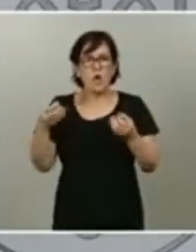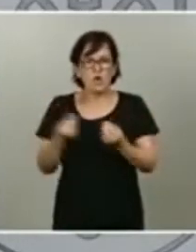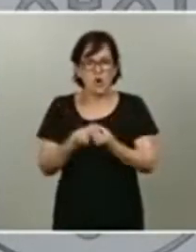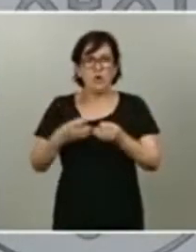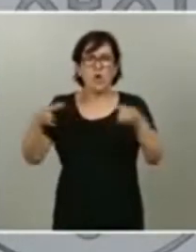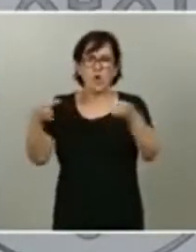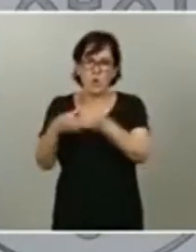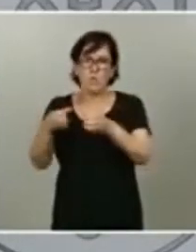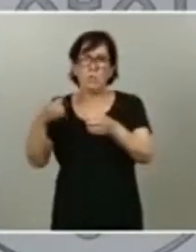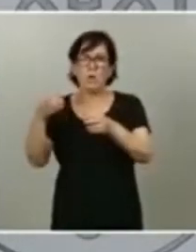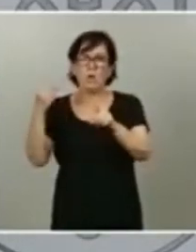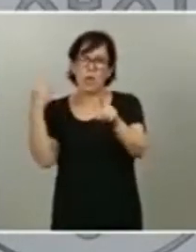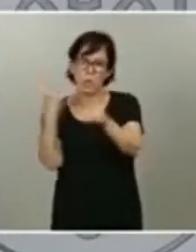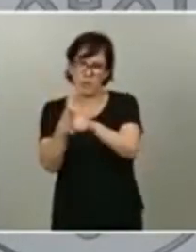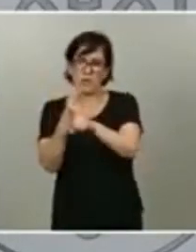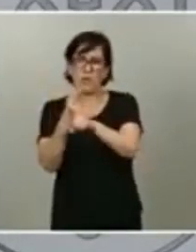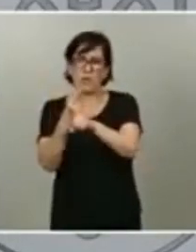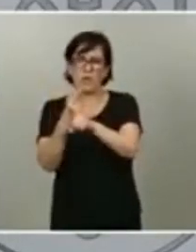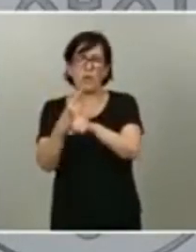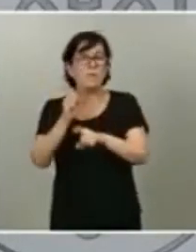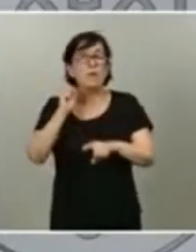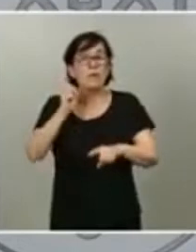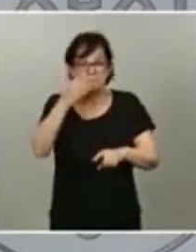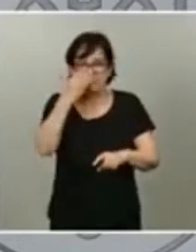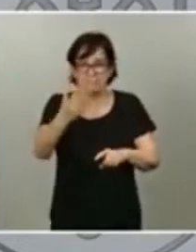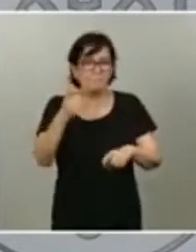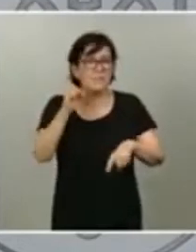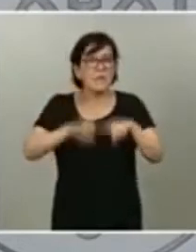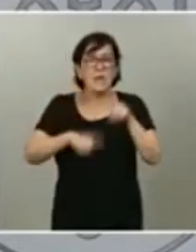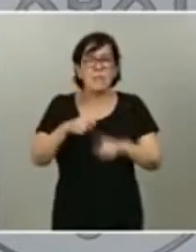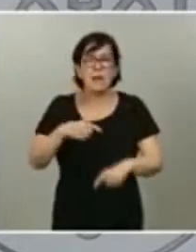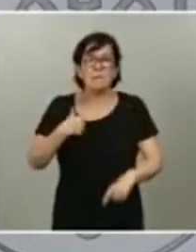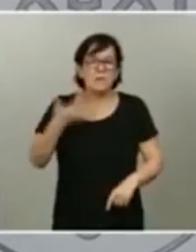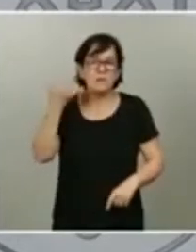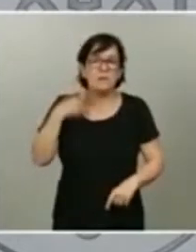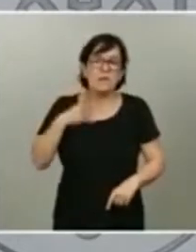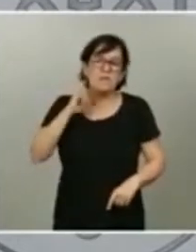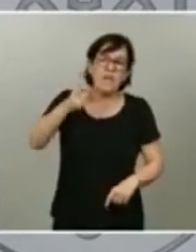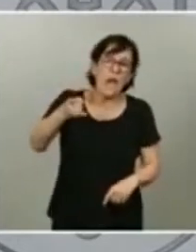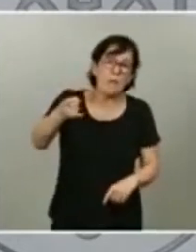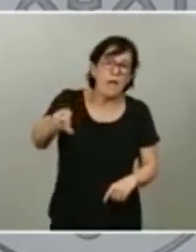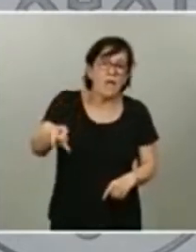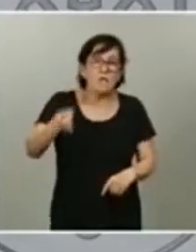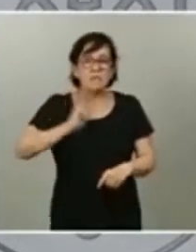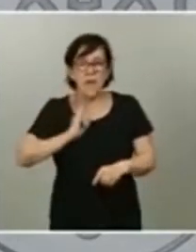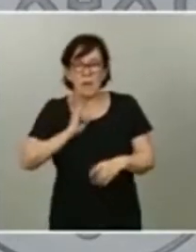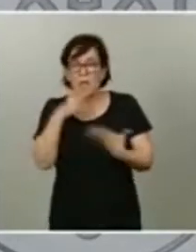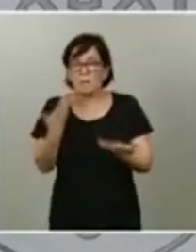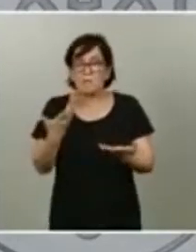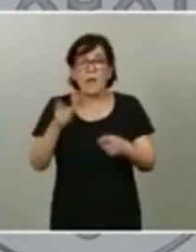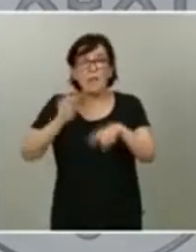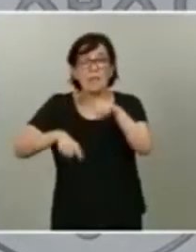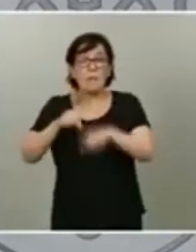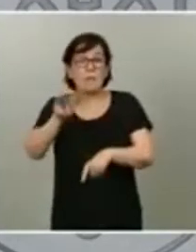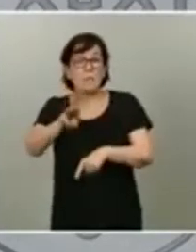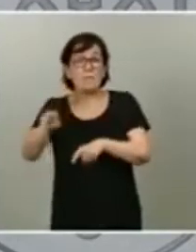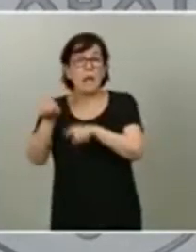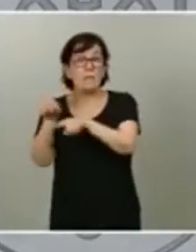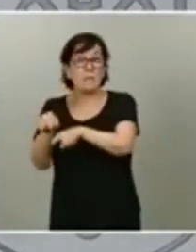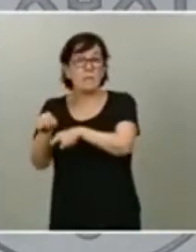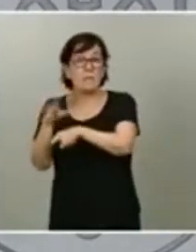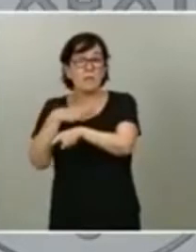pero créanme que no depende de quien levanta ese teléfono depende de si el partido popular ha llegado al